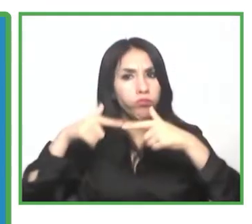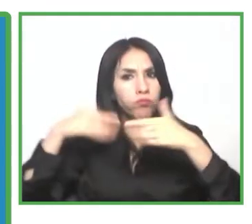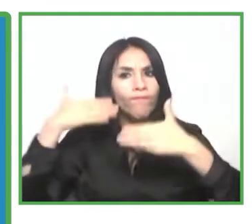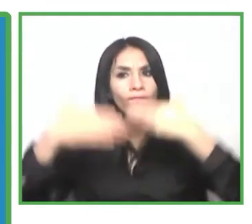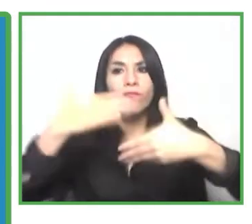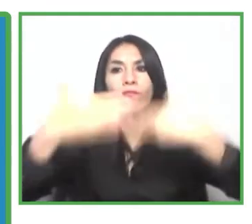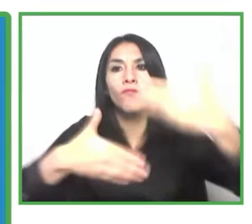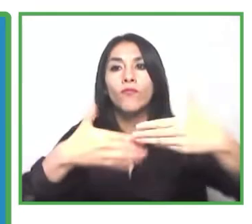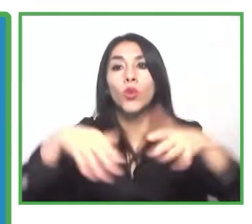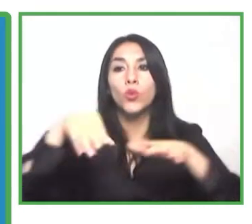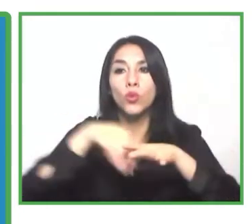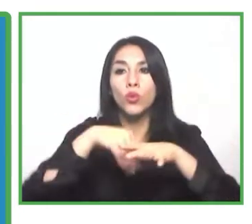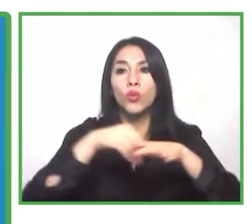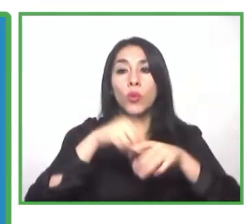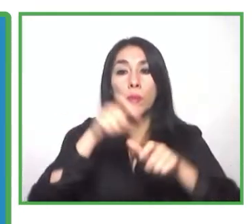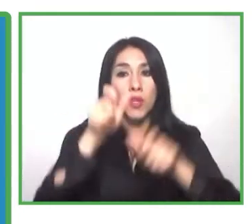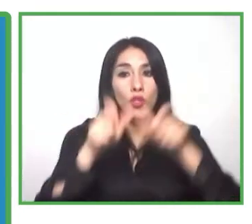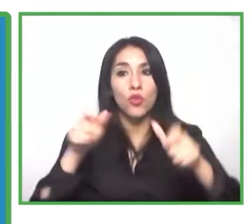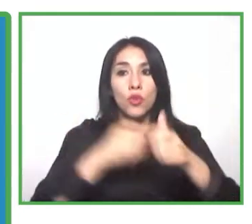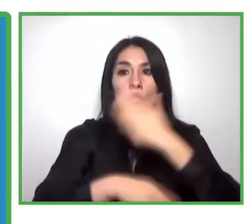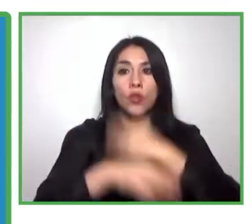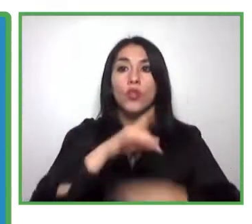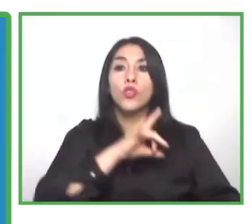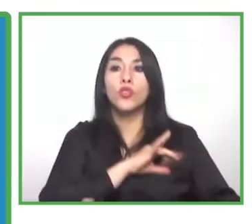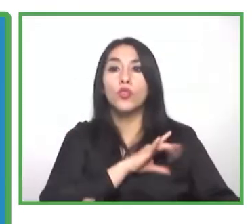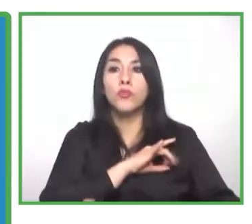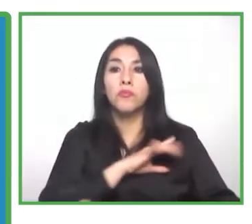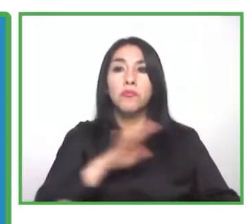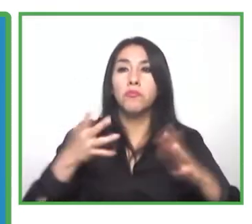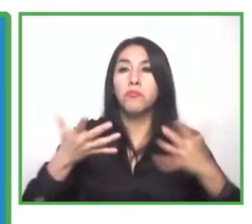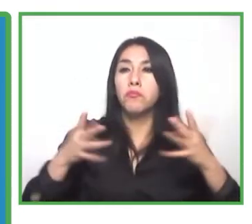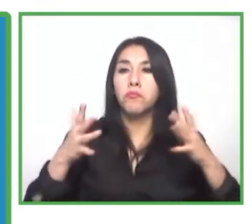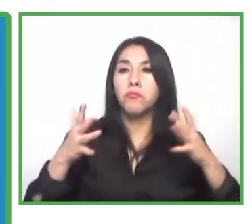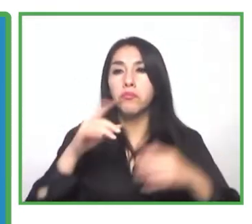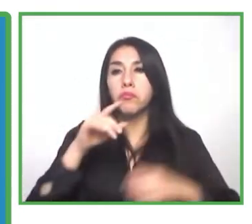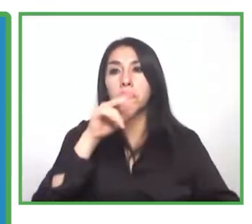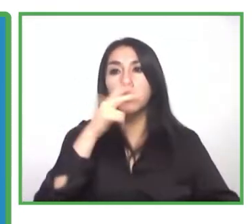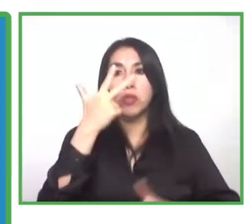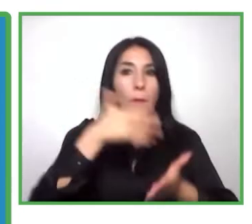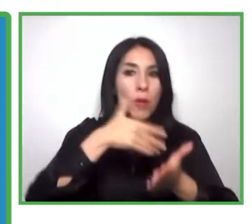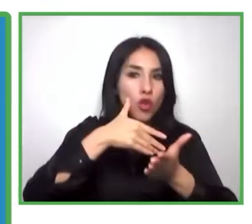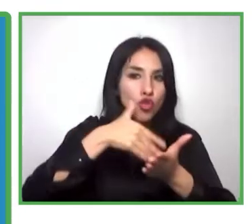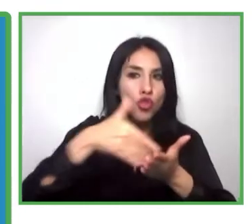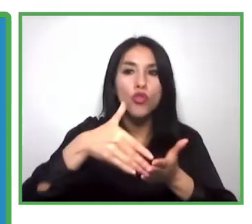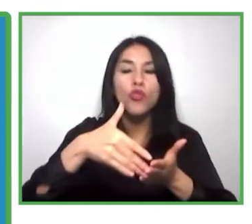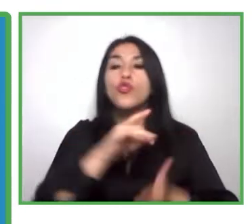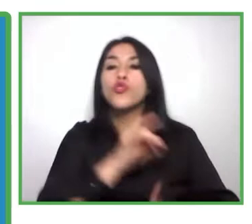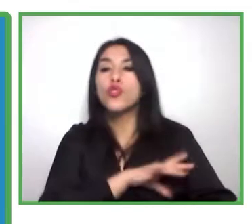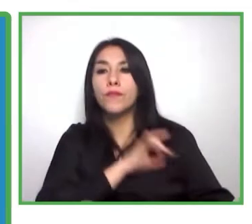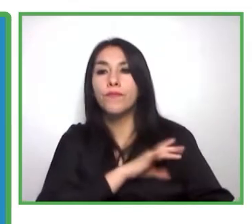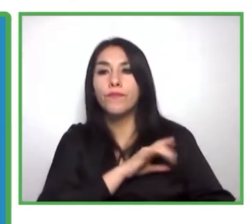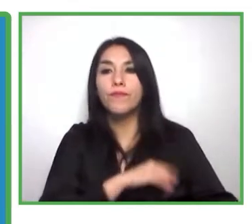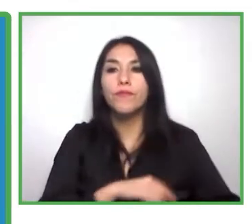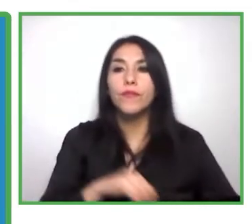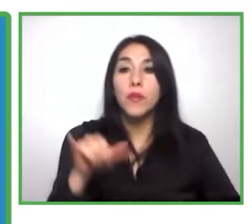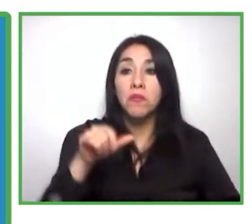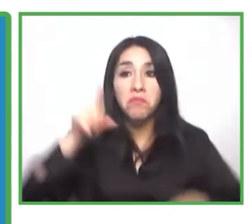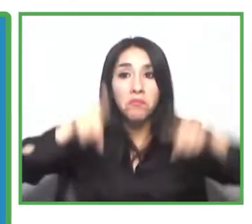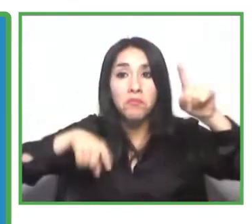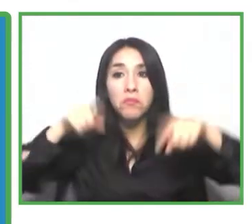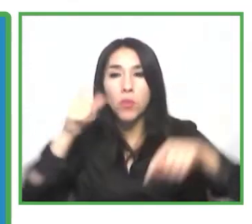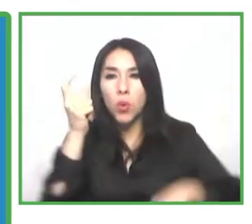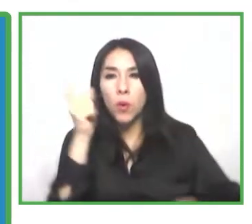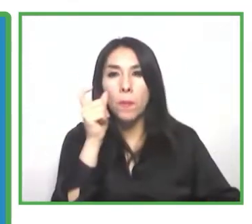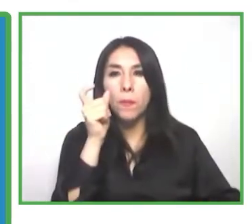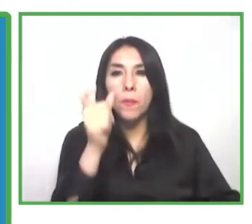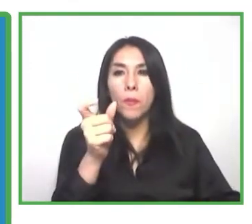son casi 3 millones de personas, y además, sumado a eso, frases del Banco Mundial, por ejemplo, que los países que no llegan